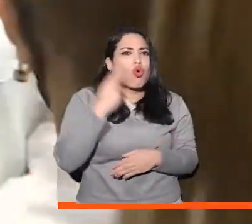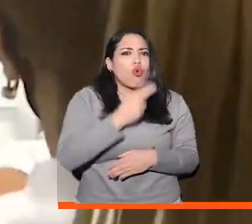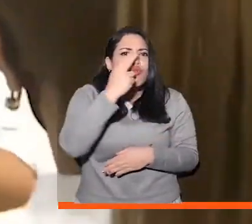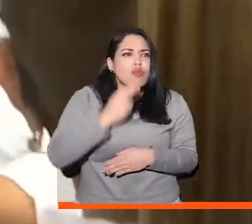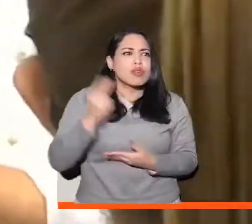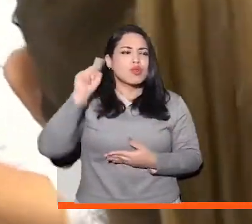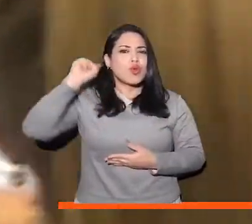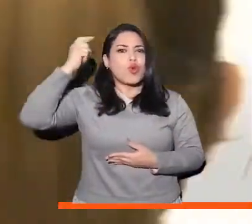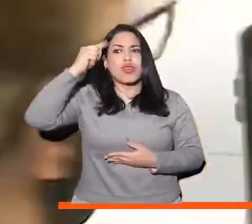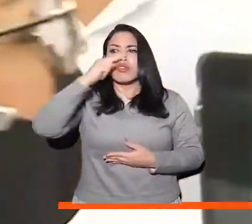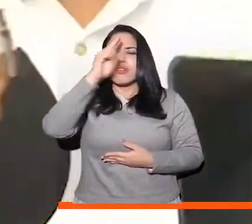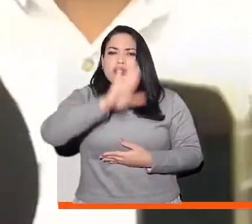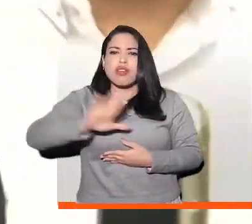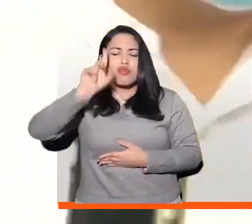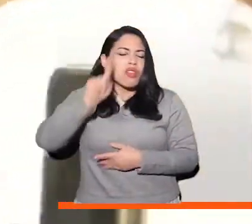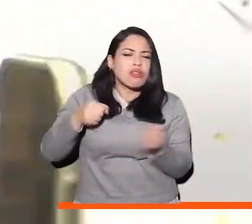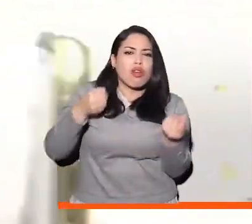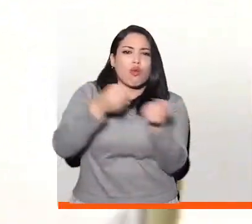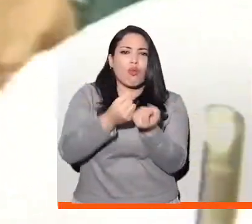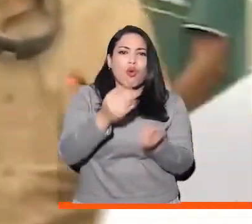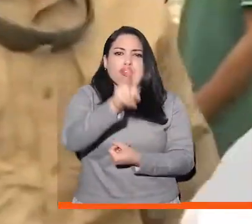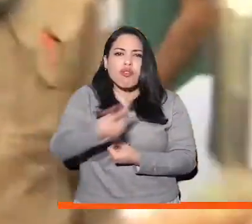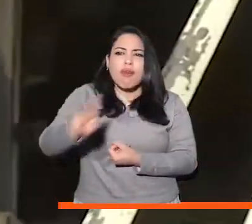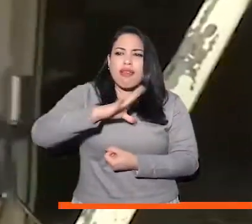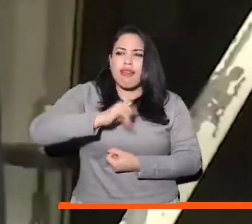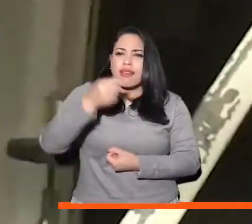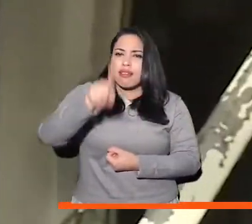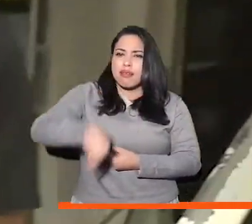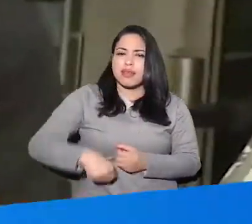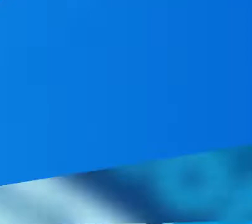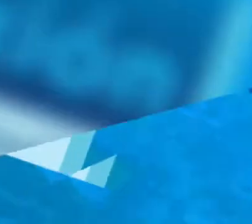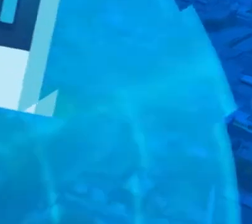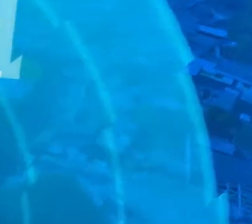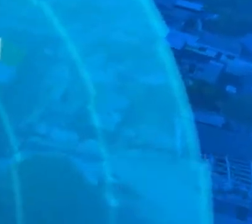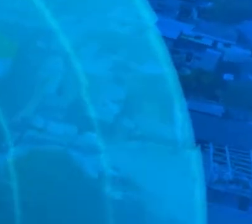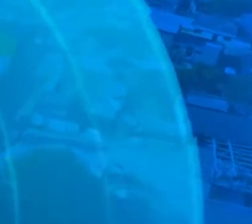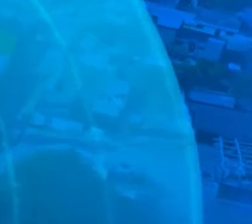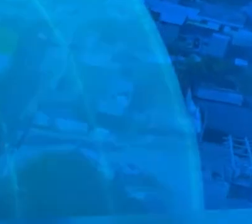el compromiso del gobierno nacional con esta ciudad y con el Valle del Cauca